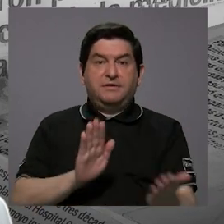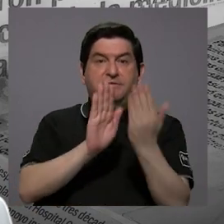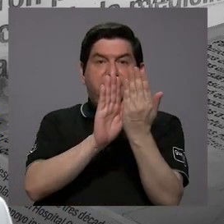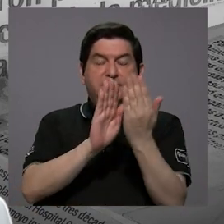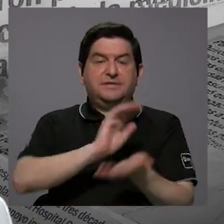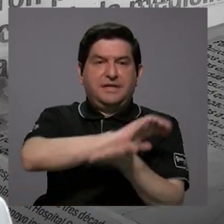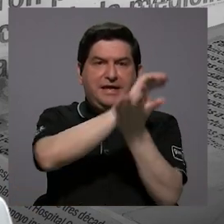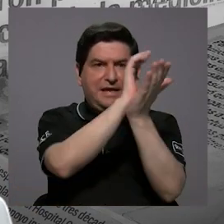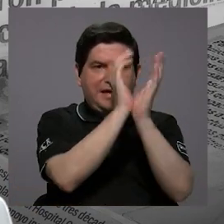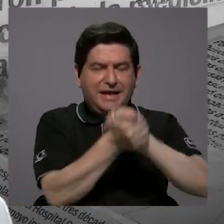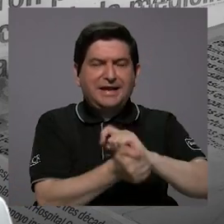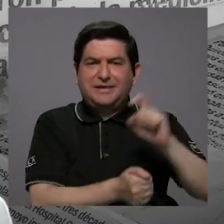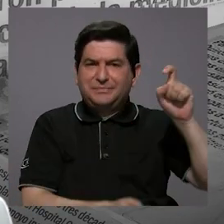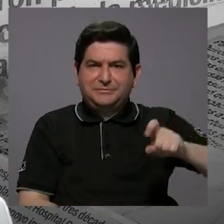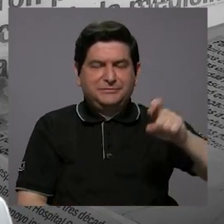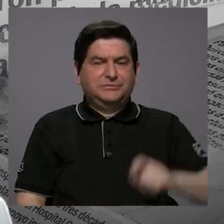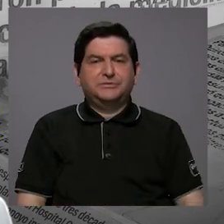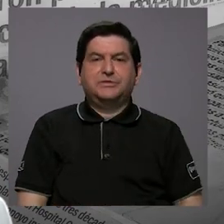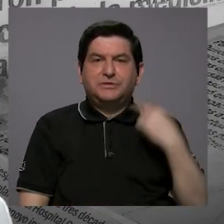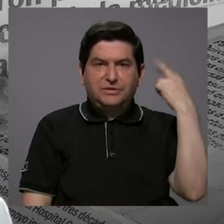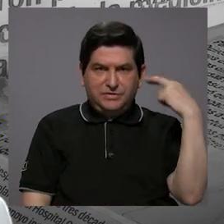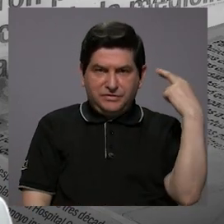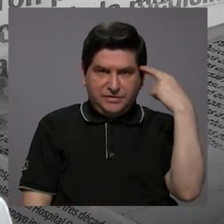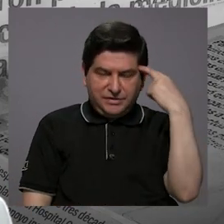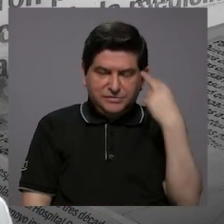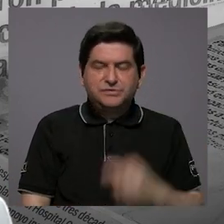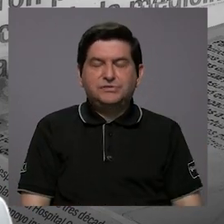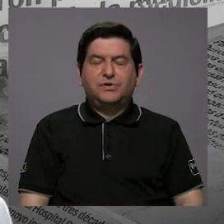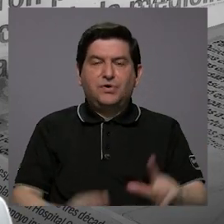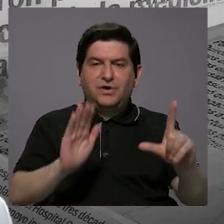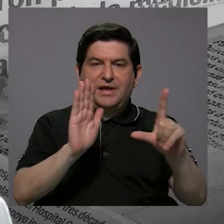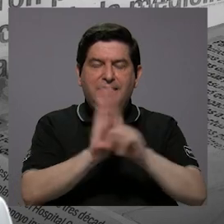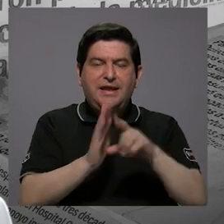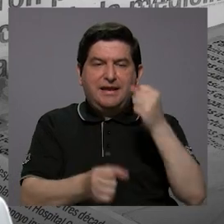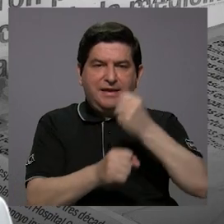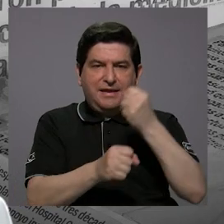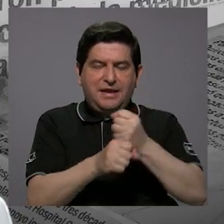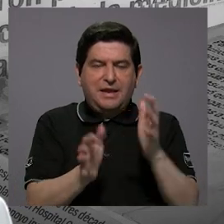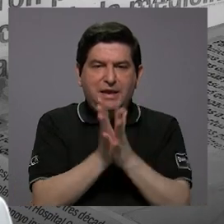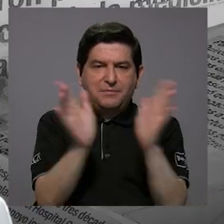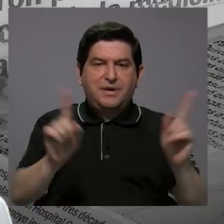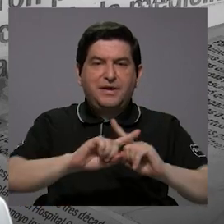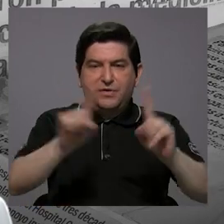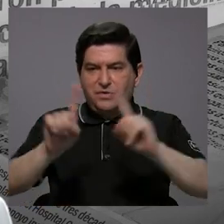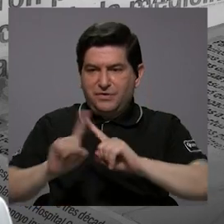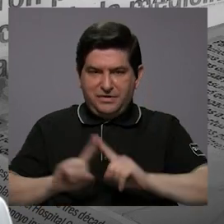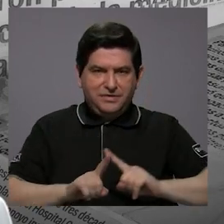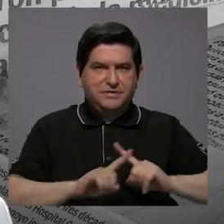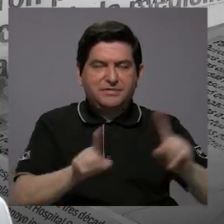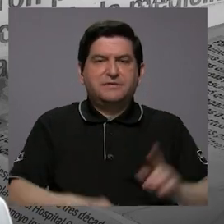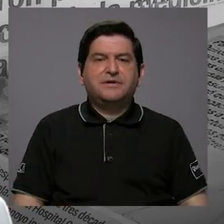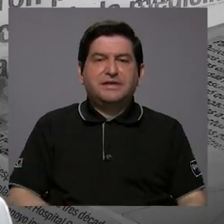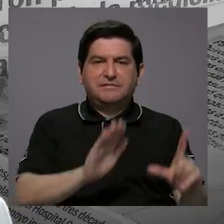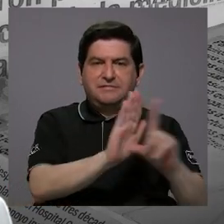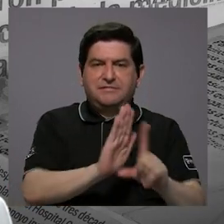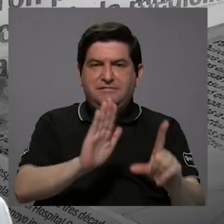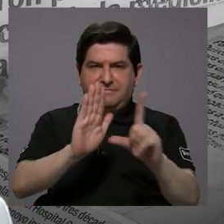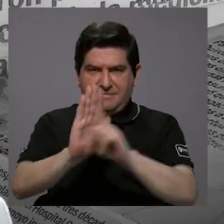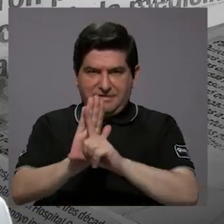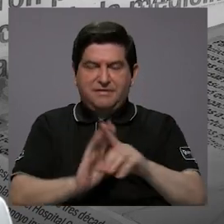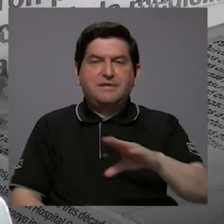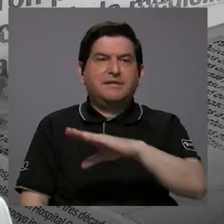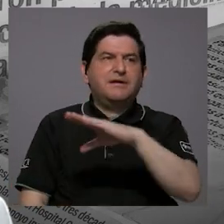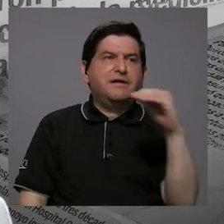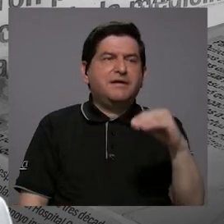cambios evidentes por las leyes de empleo público y otra serie de leyes